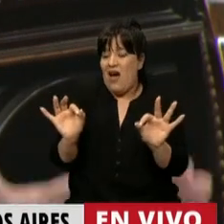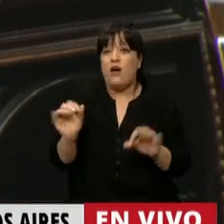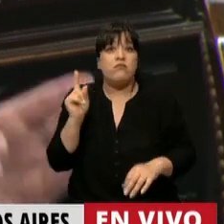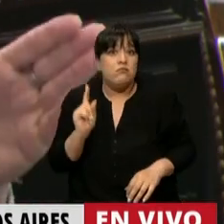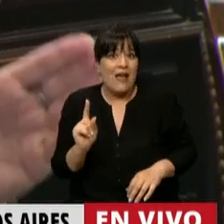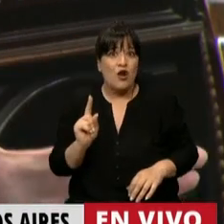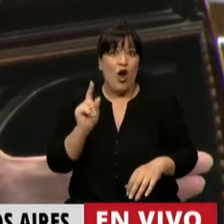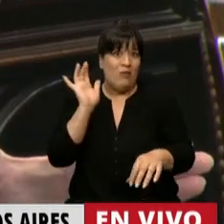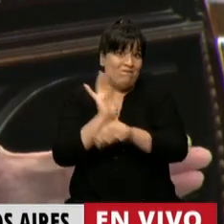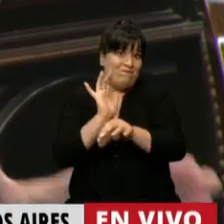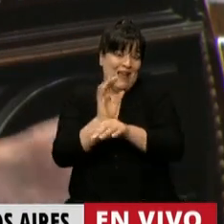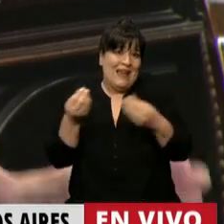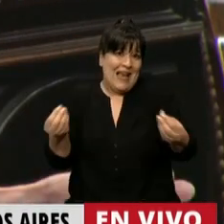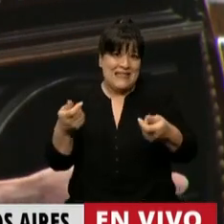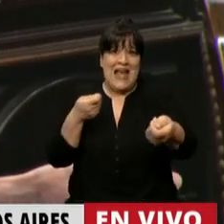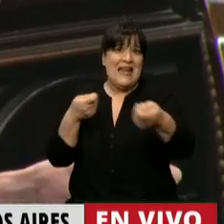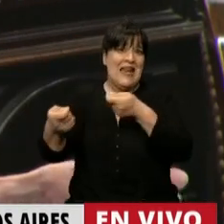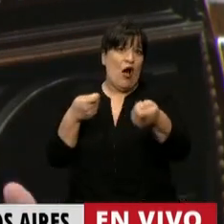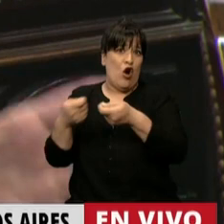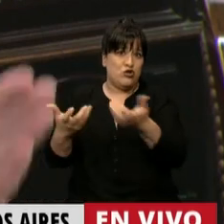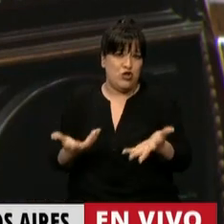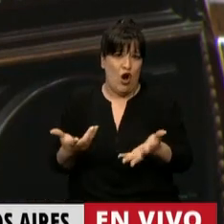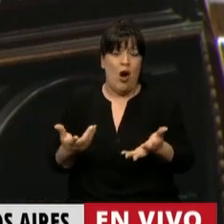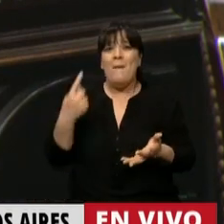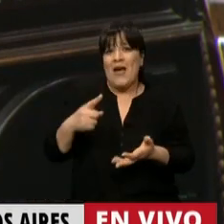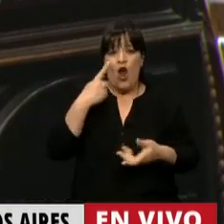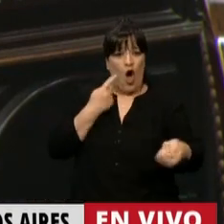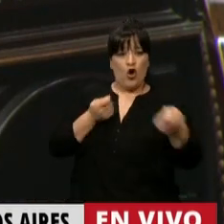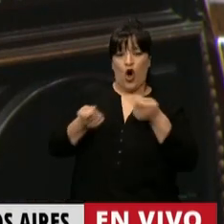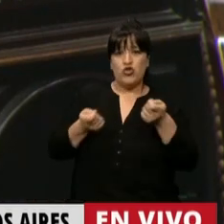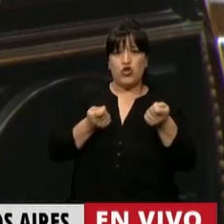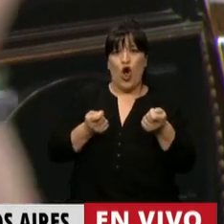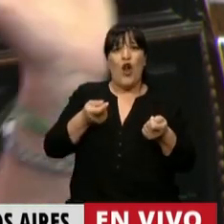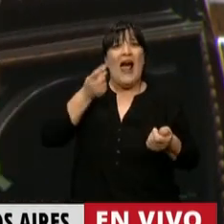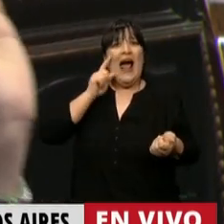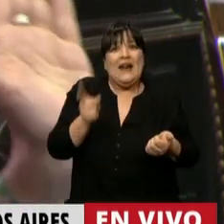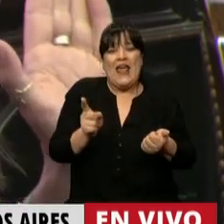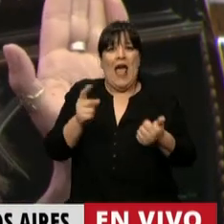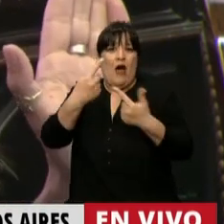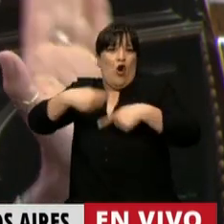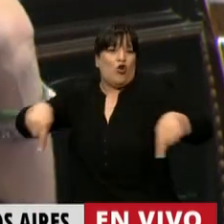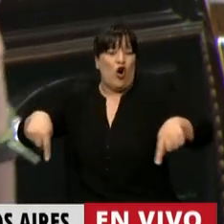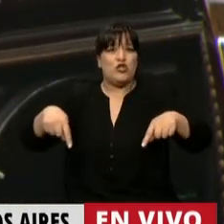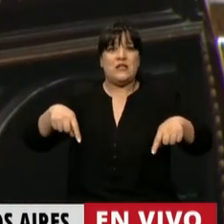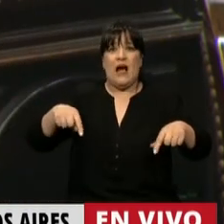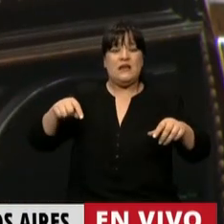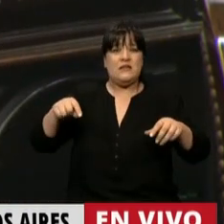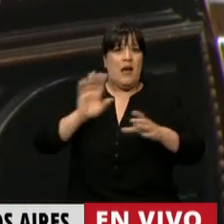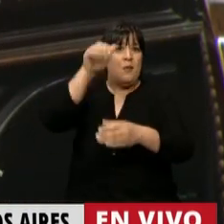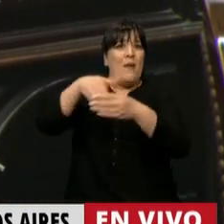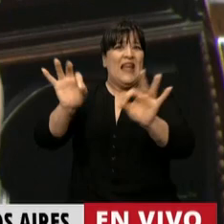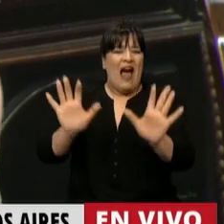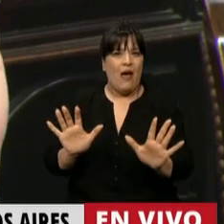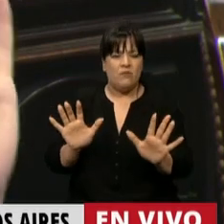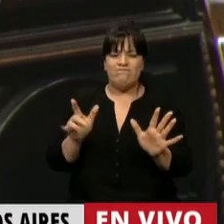hacer un negocio sin controlar todos los riesgos de las etapas intermedias. Es fantástico.